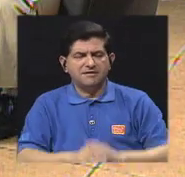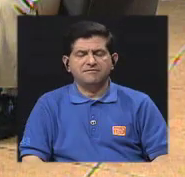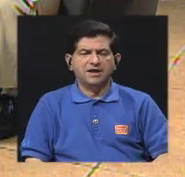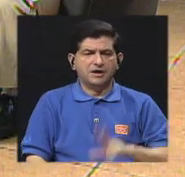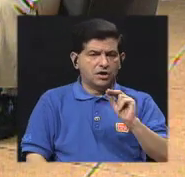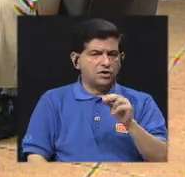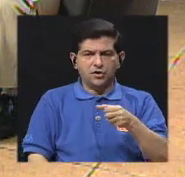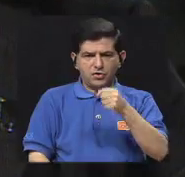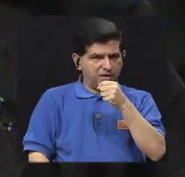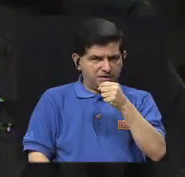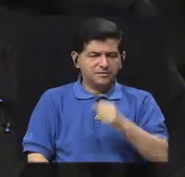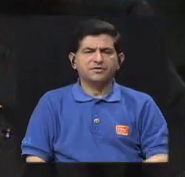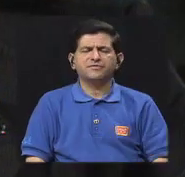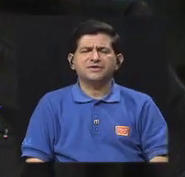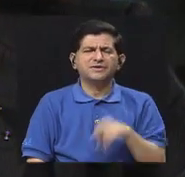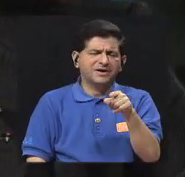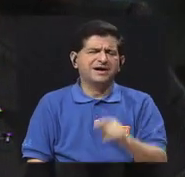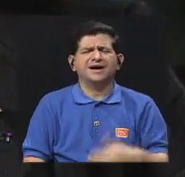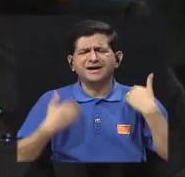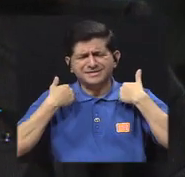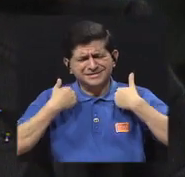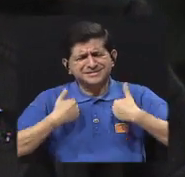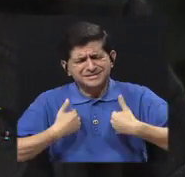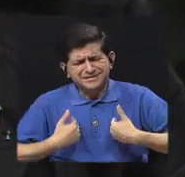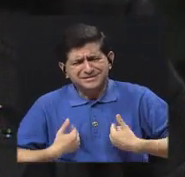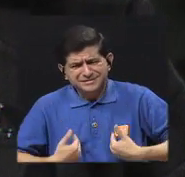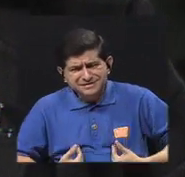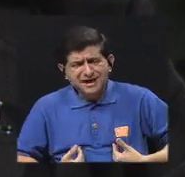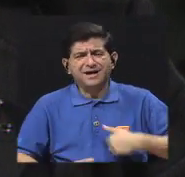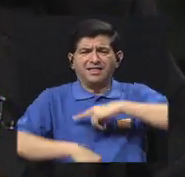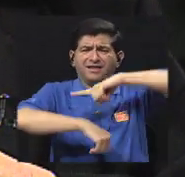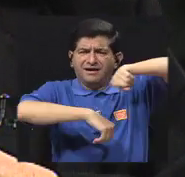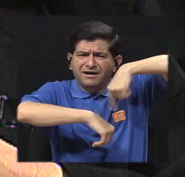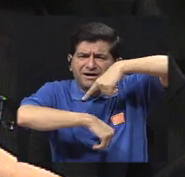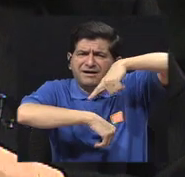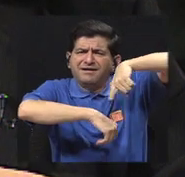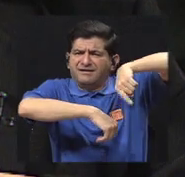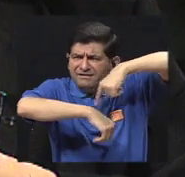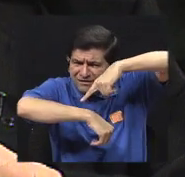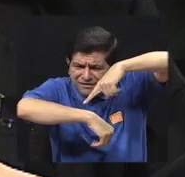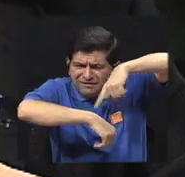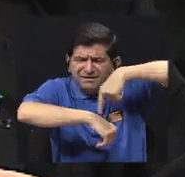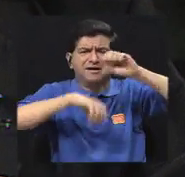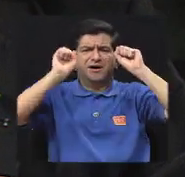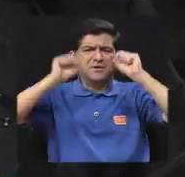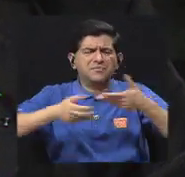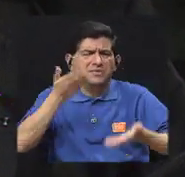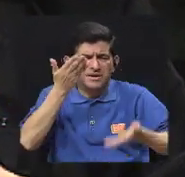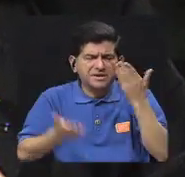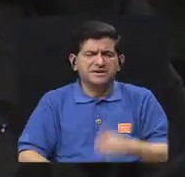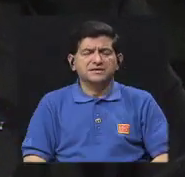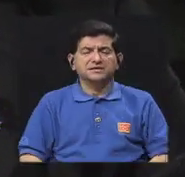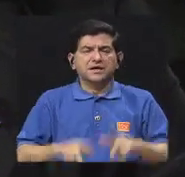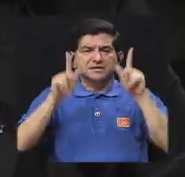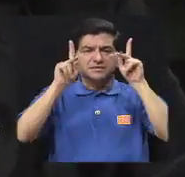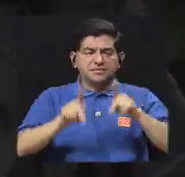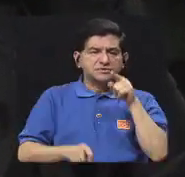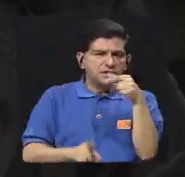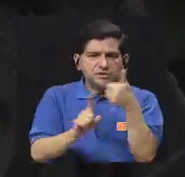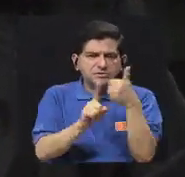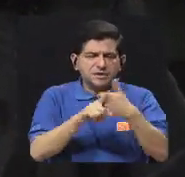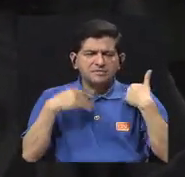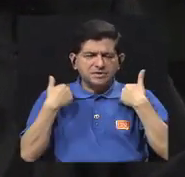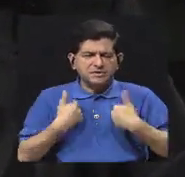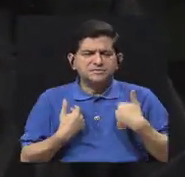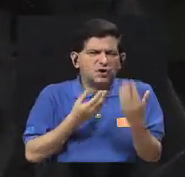fuera de micrófonos, que es cansado también, es un poco extenuante, son horas de jornada que hasta puede resultar extenuante para ustedes.